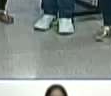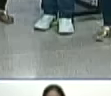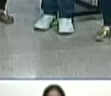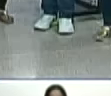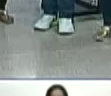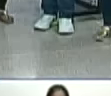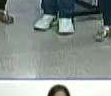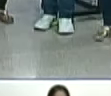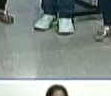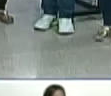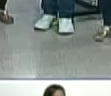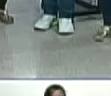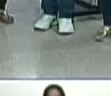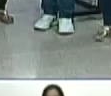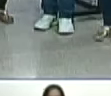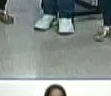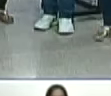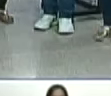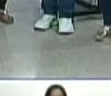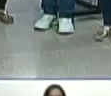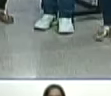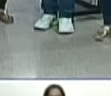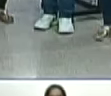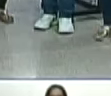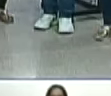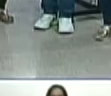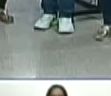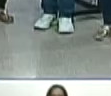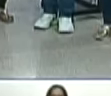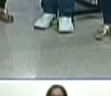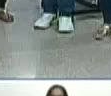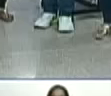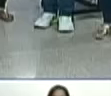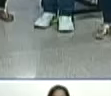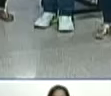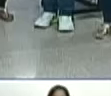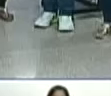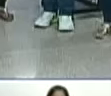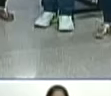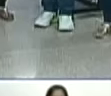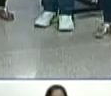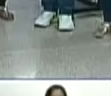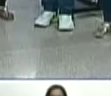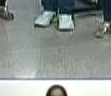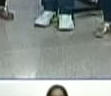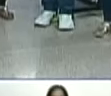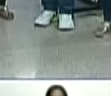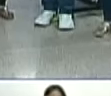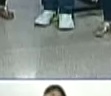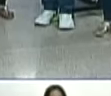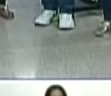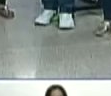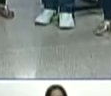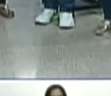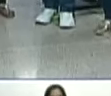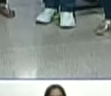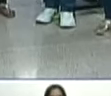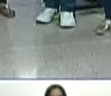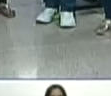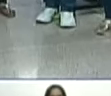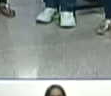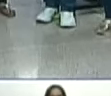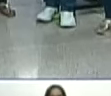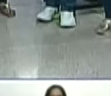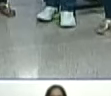aquí que están allá se meten en posiciones claves para hacerle daño a la patria para hacerle daño al pueblo y nuestra